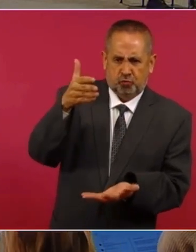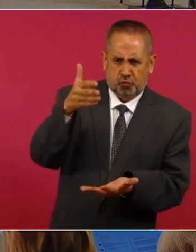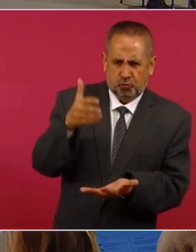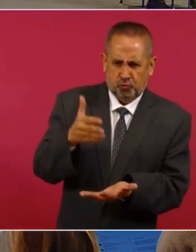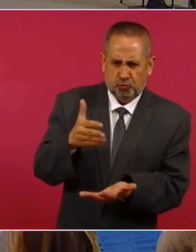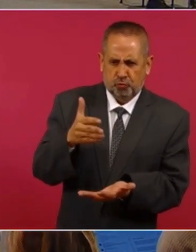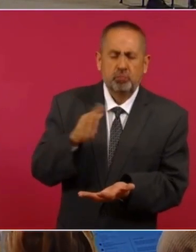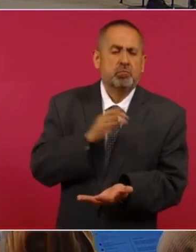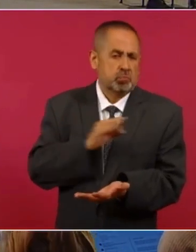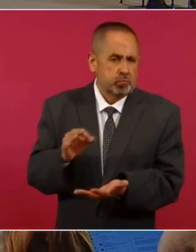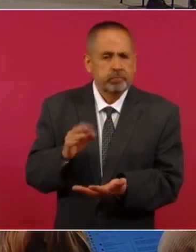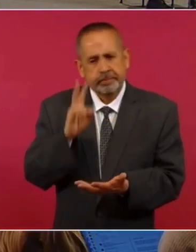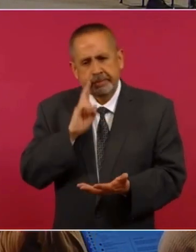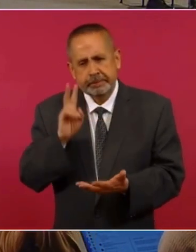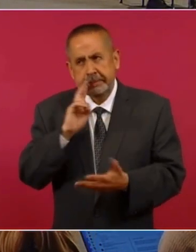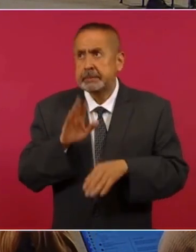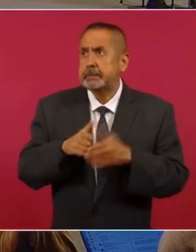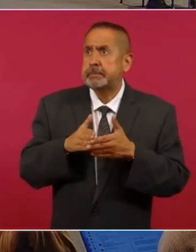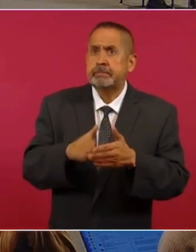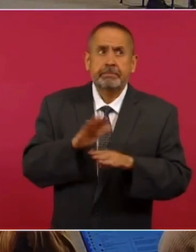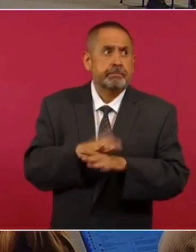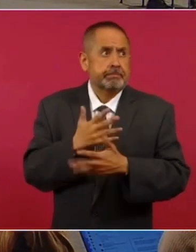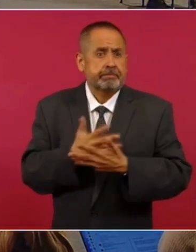muy grandes.